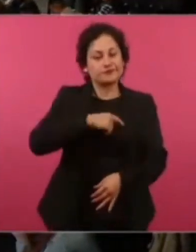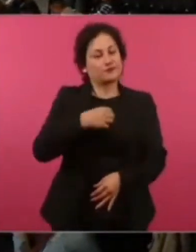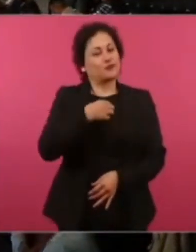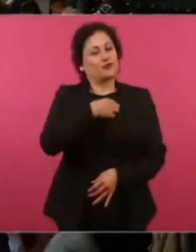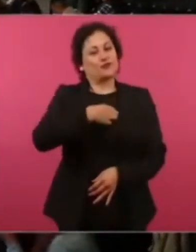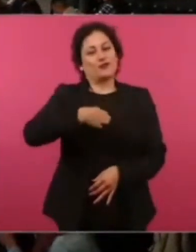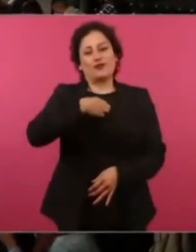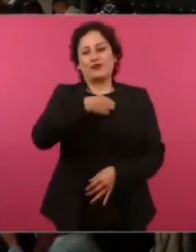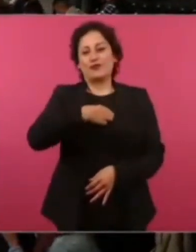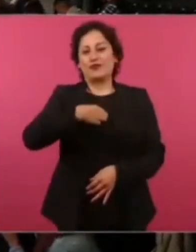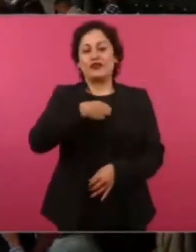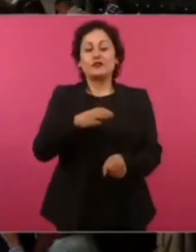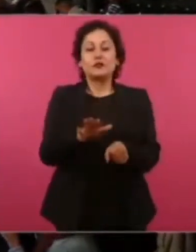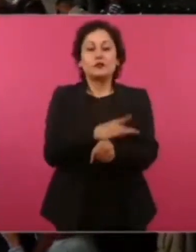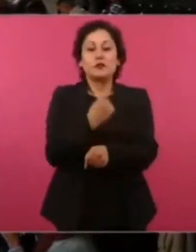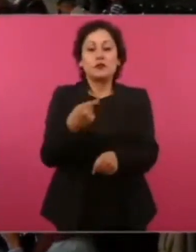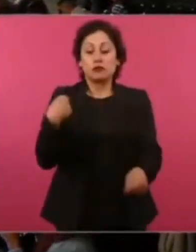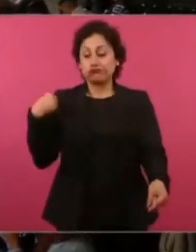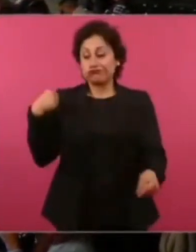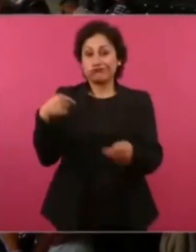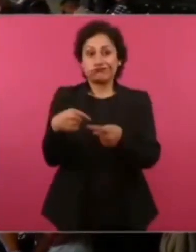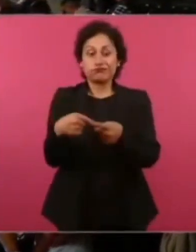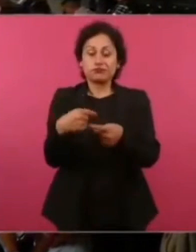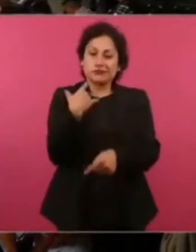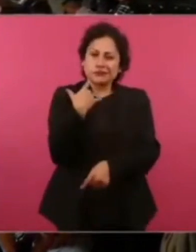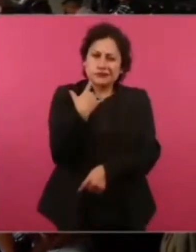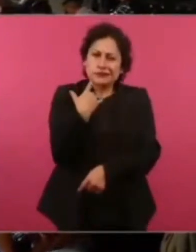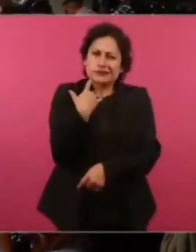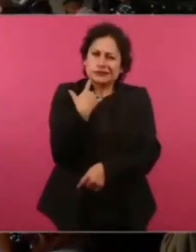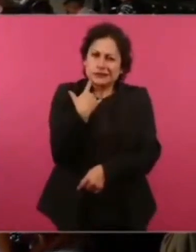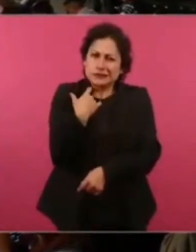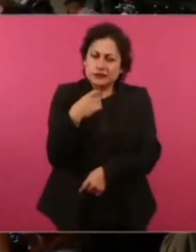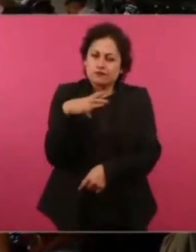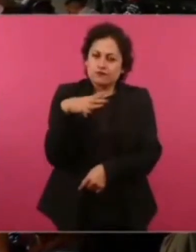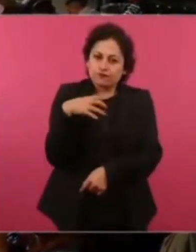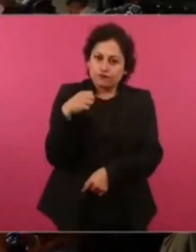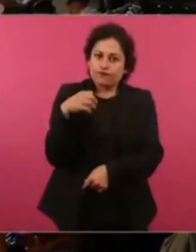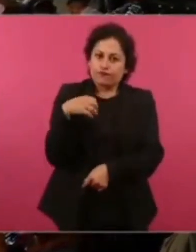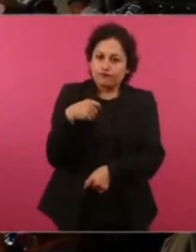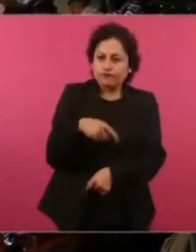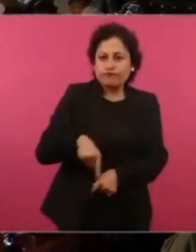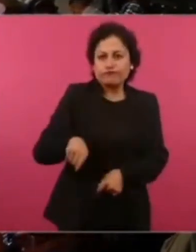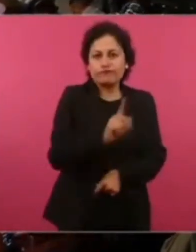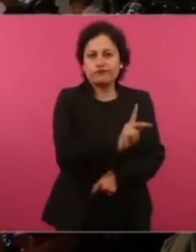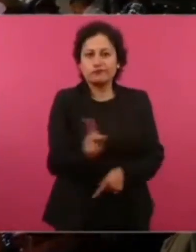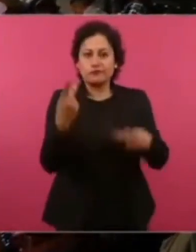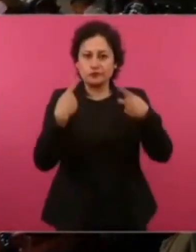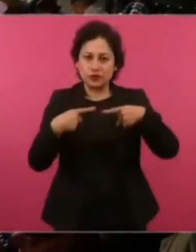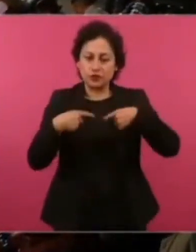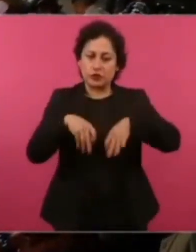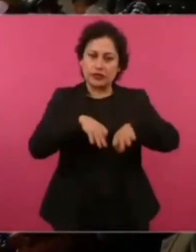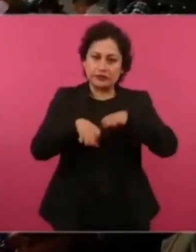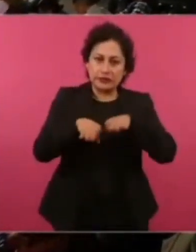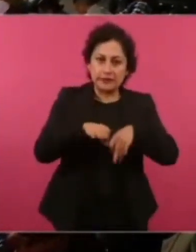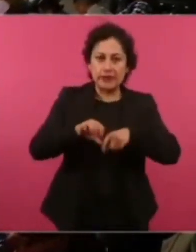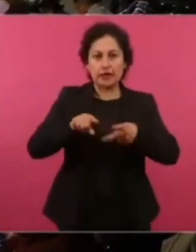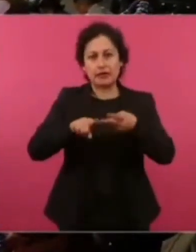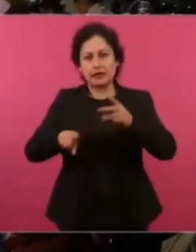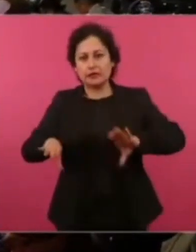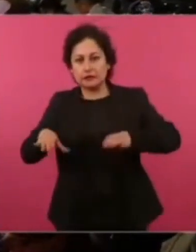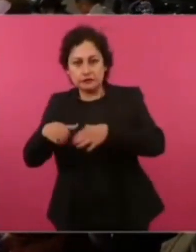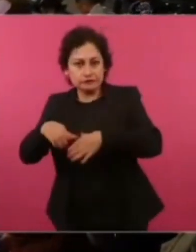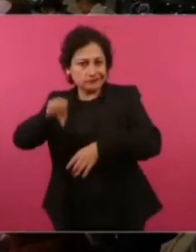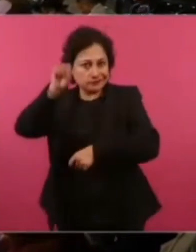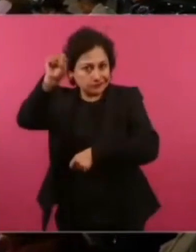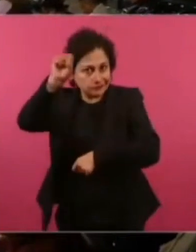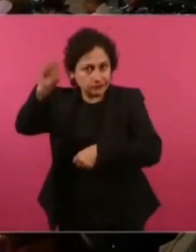al esfuerzo de los trabajadores de las organizaciones sindicales de las dependencias aquí